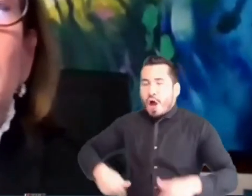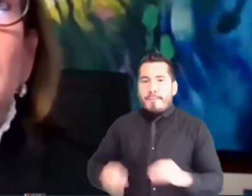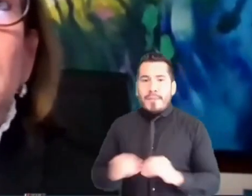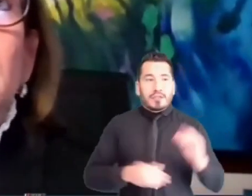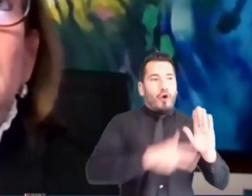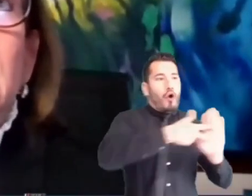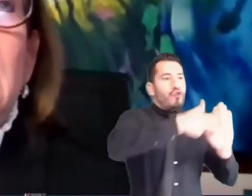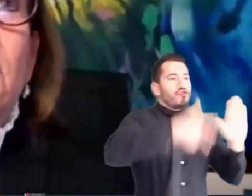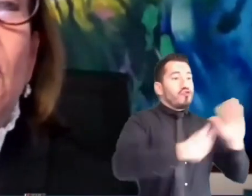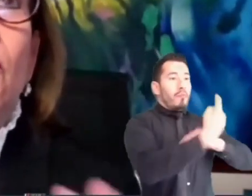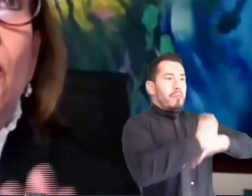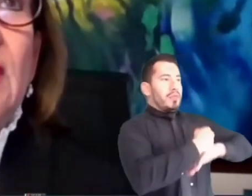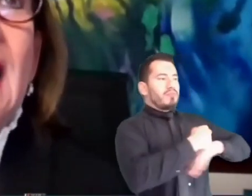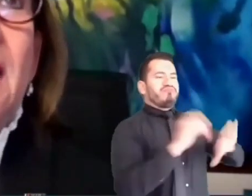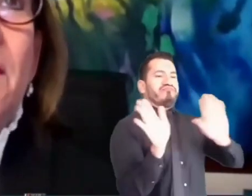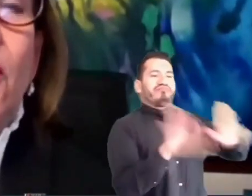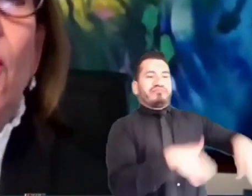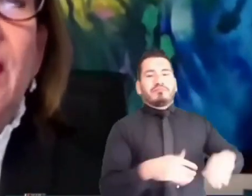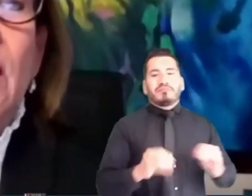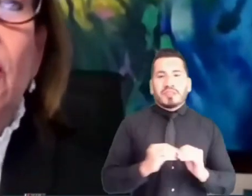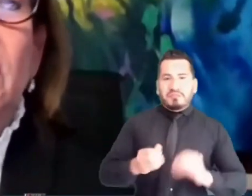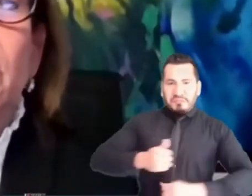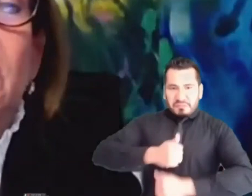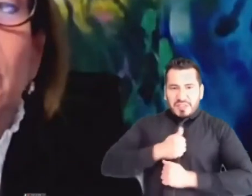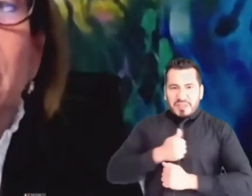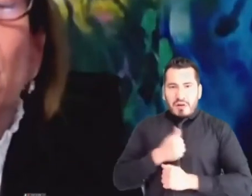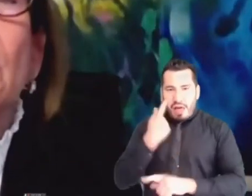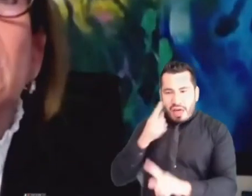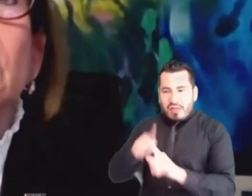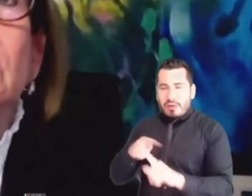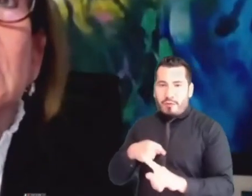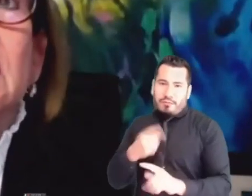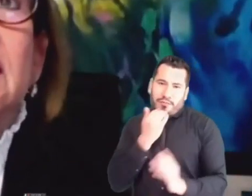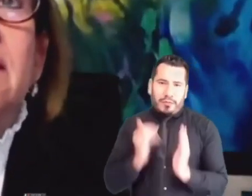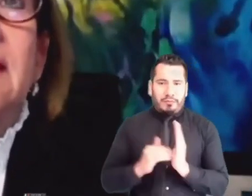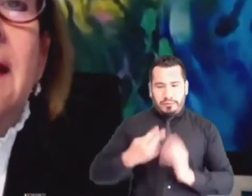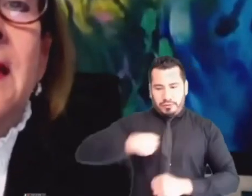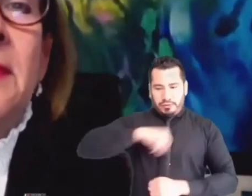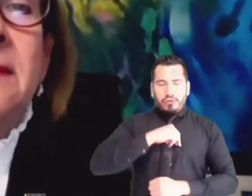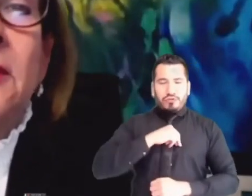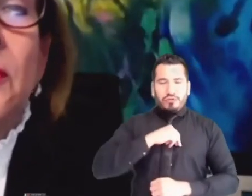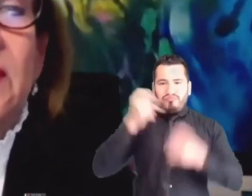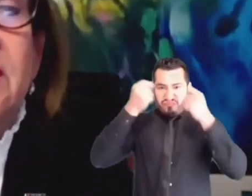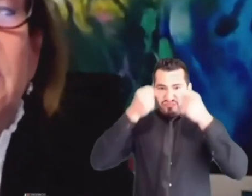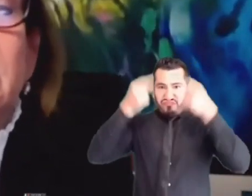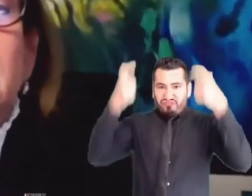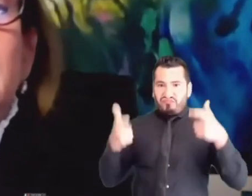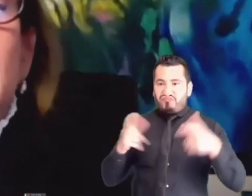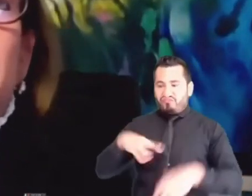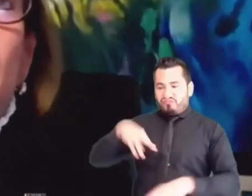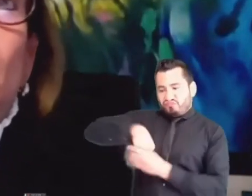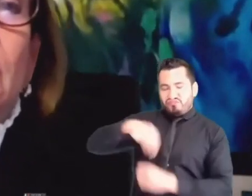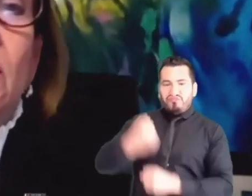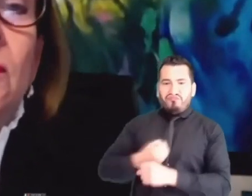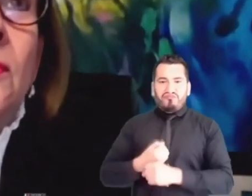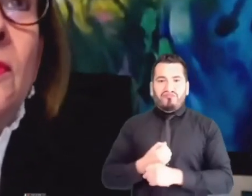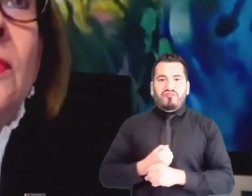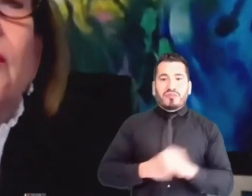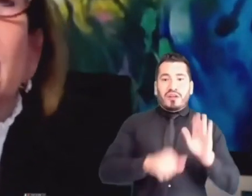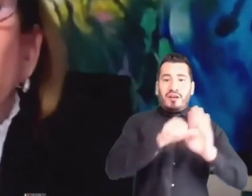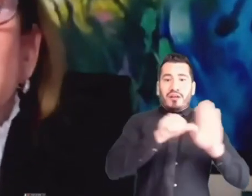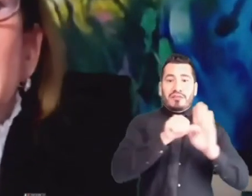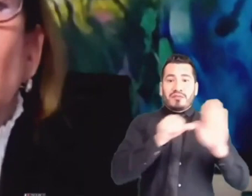básico que nos da, por lo menos a los servidores públicos, que es aquel mandato que dice, artículo segundo,